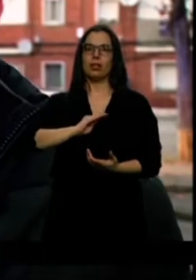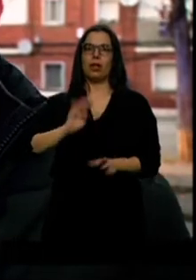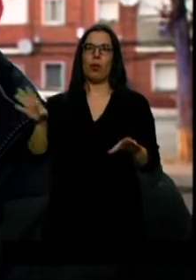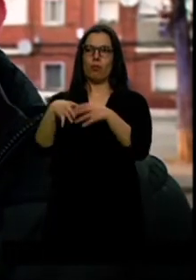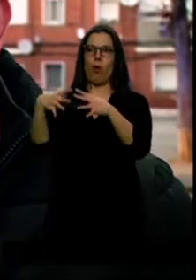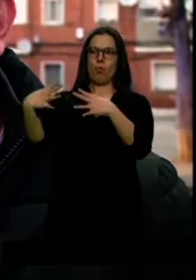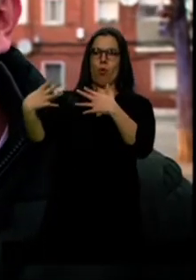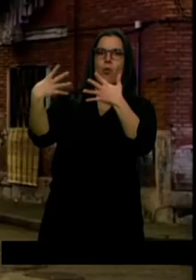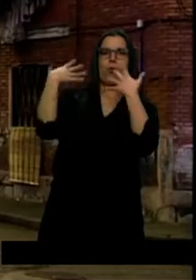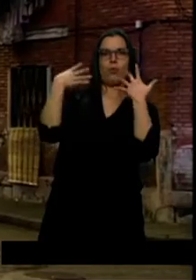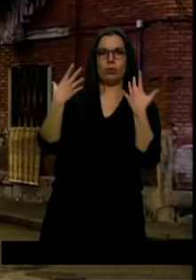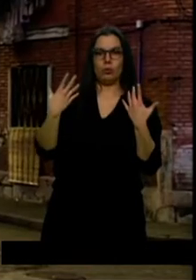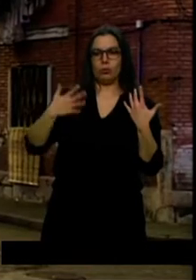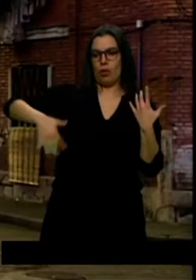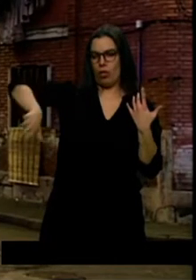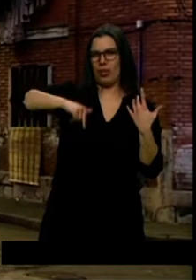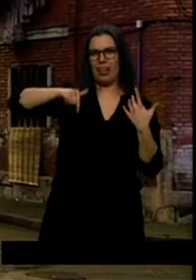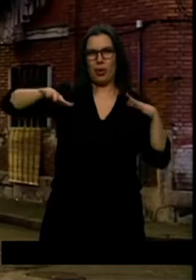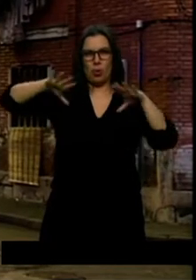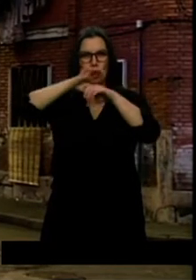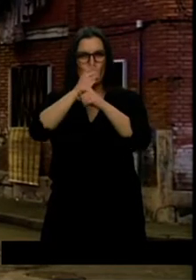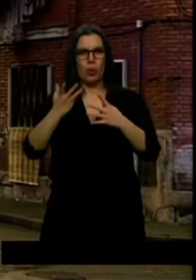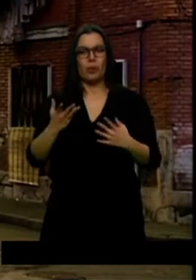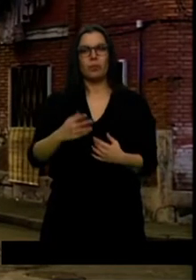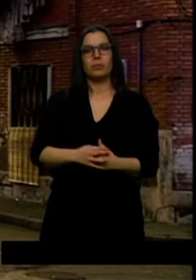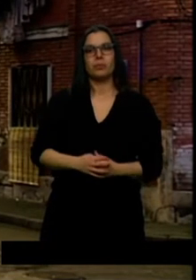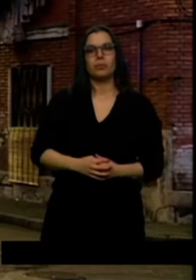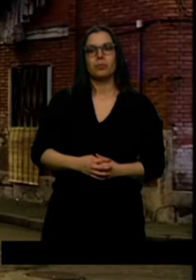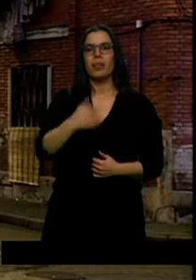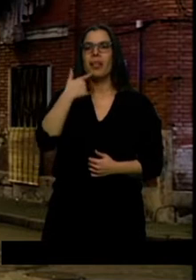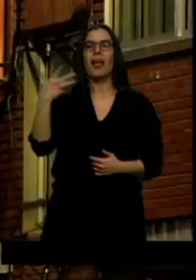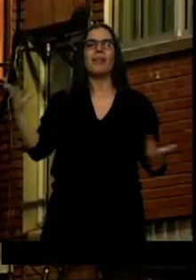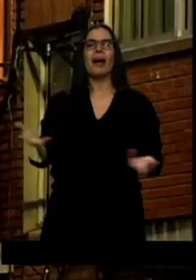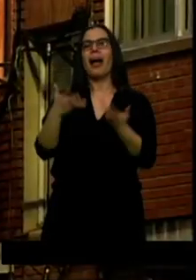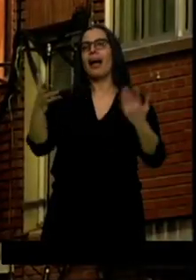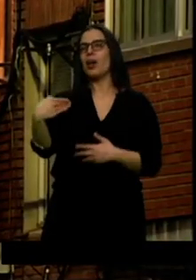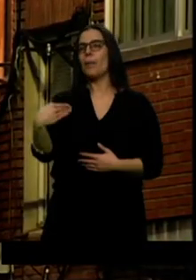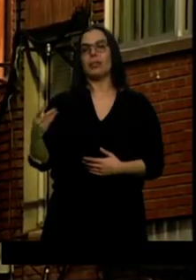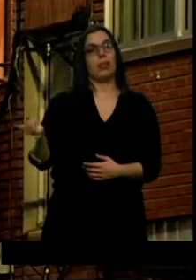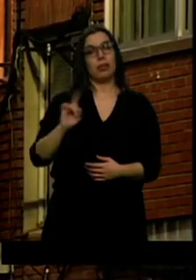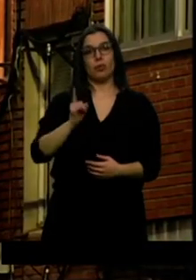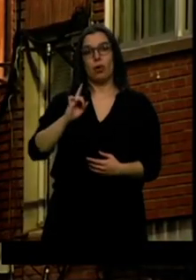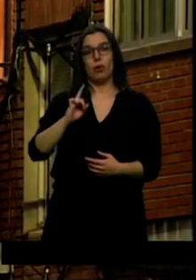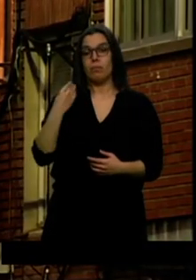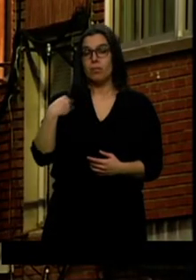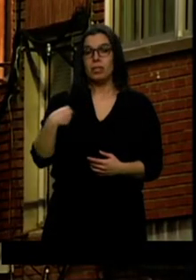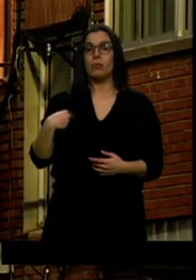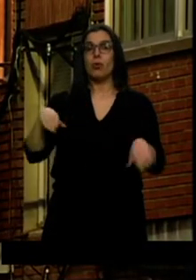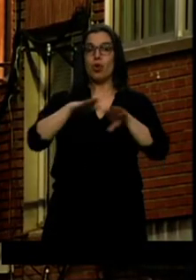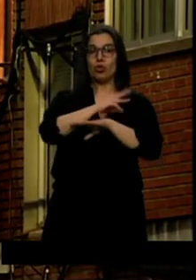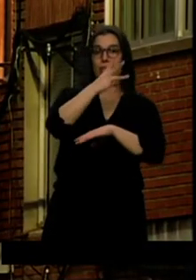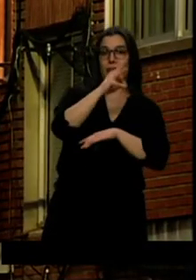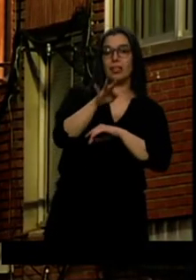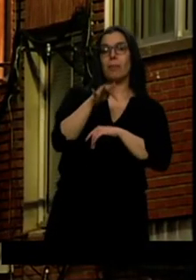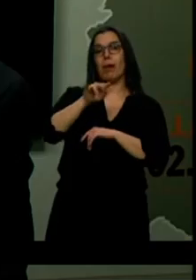barrios con estas calles, la oscuridad... Se niegan a quitar la importancia tanto a lo sucedido la noche del 30 como a los disparos del 31, que no son nada nuevo.